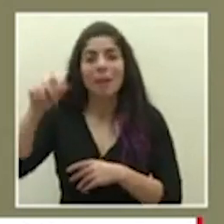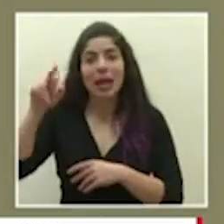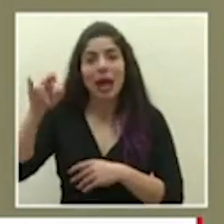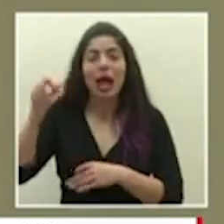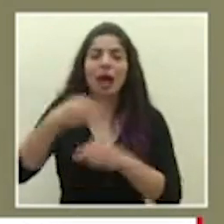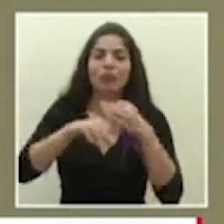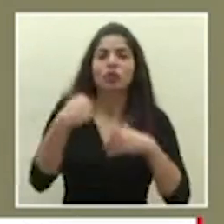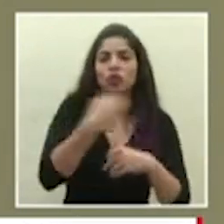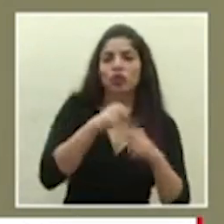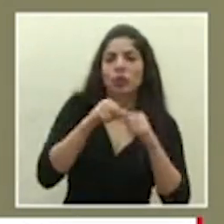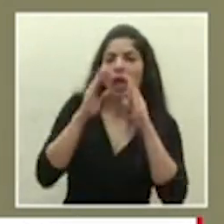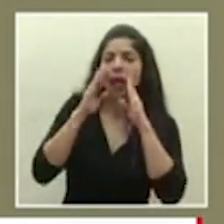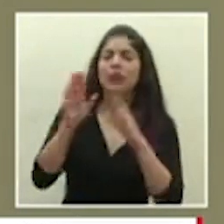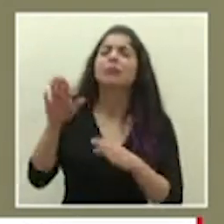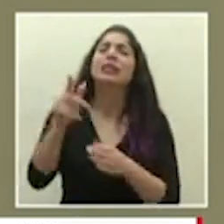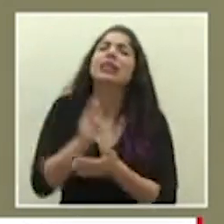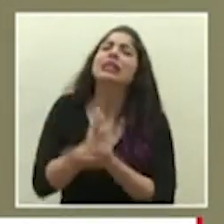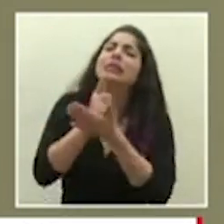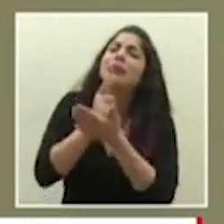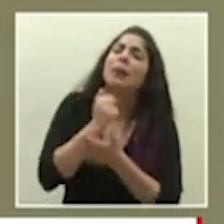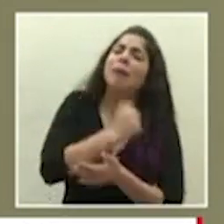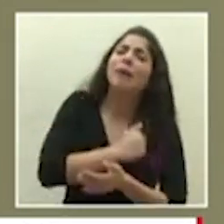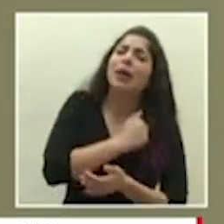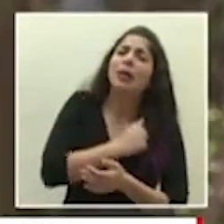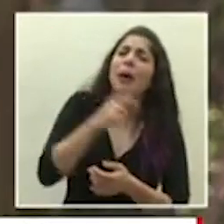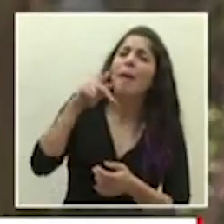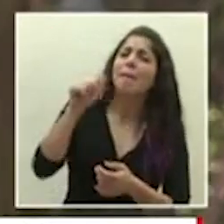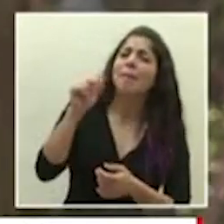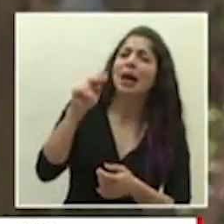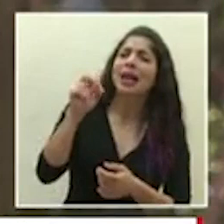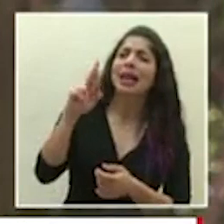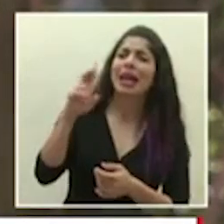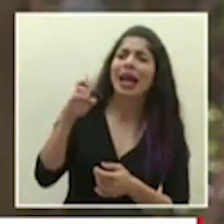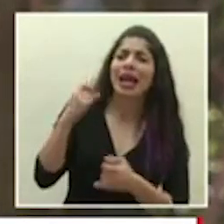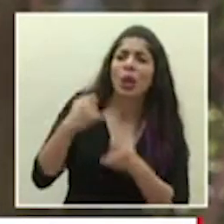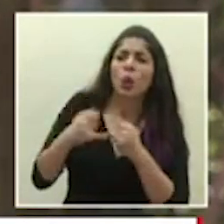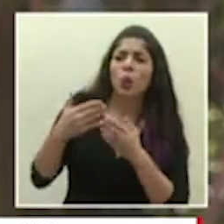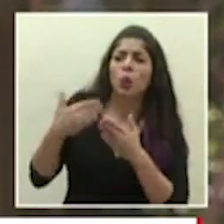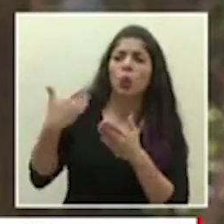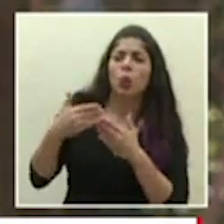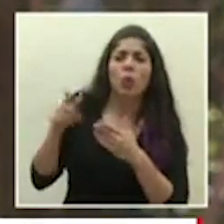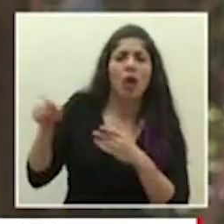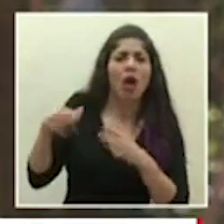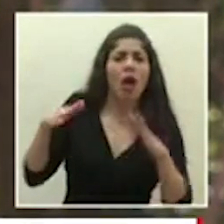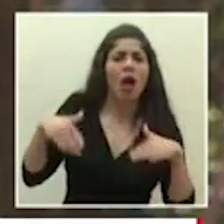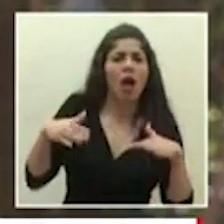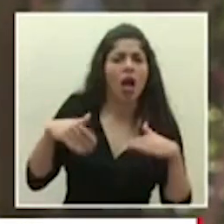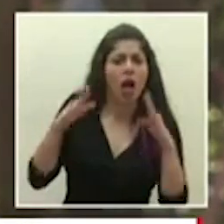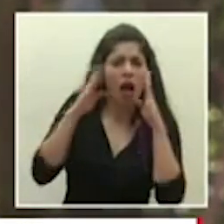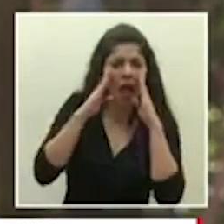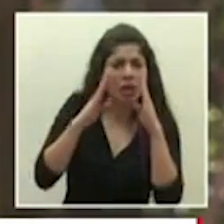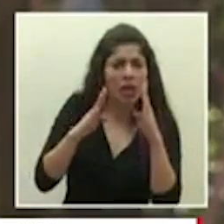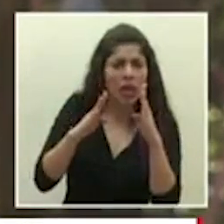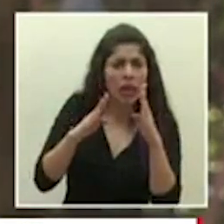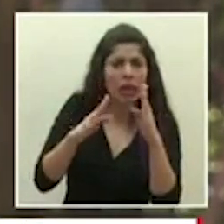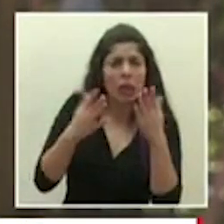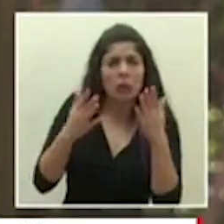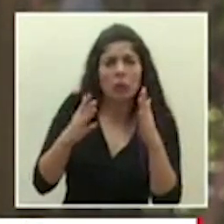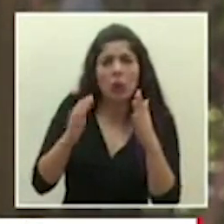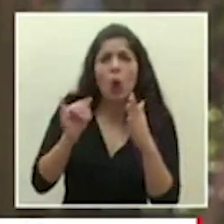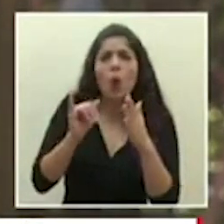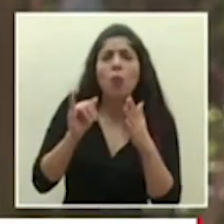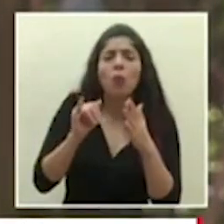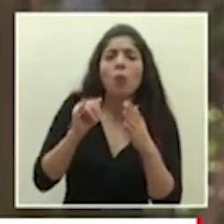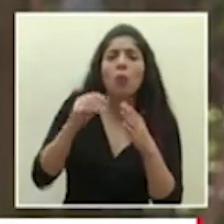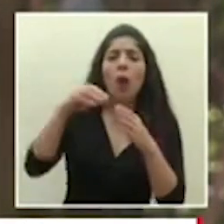PANARE doña Lisset perdón pero el PANARE últimamente no estaba atendiendo por decirlo de alguna manera in